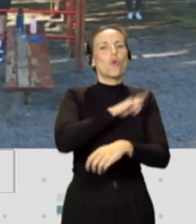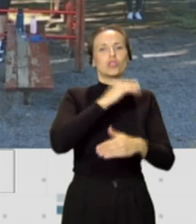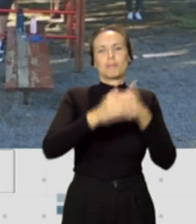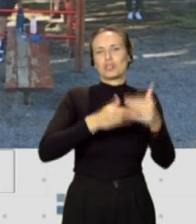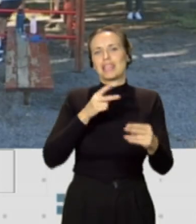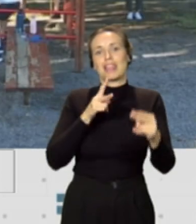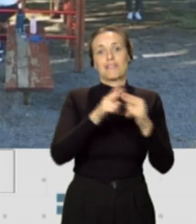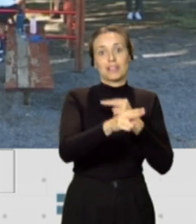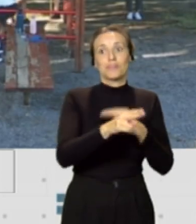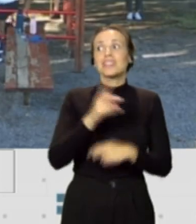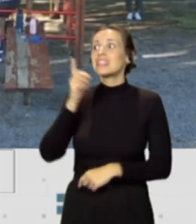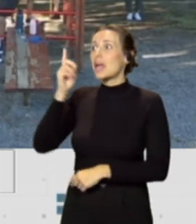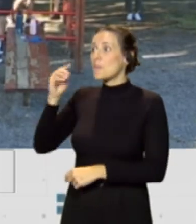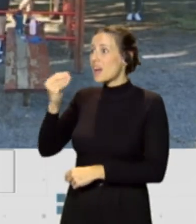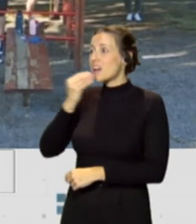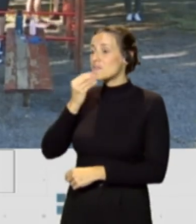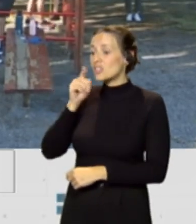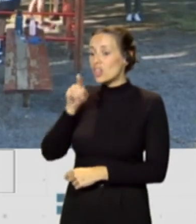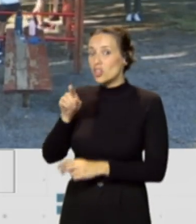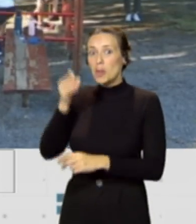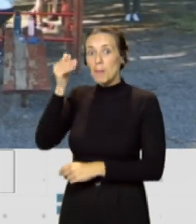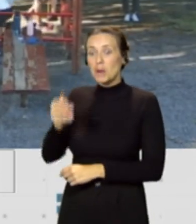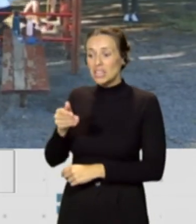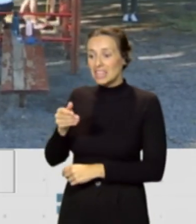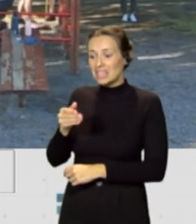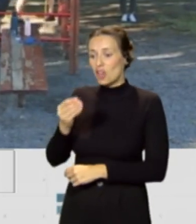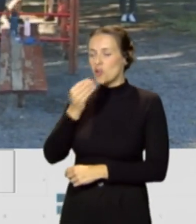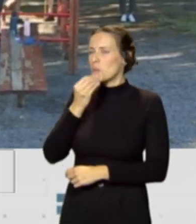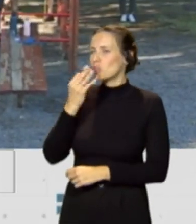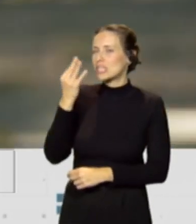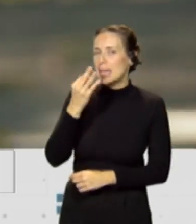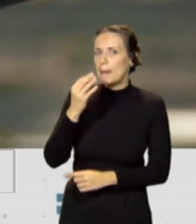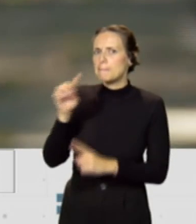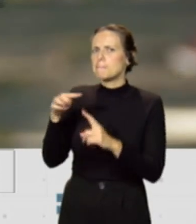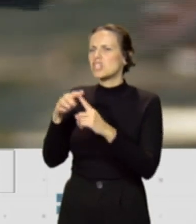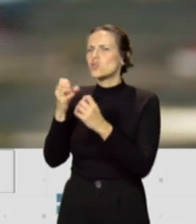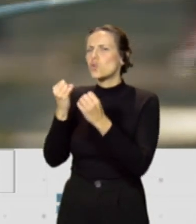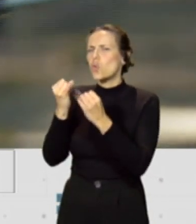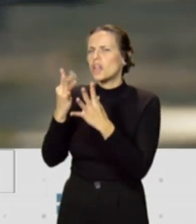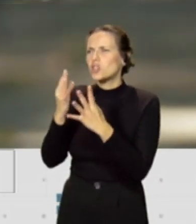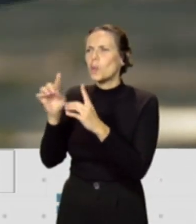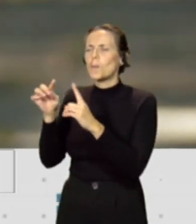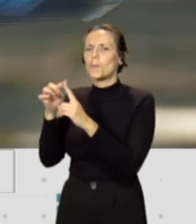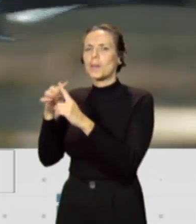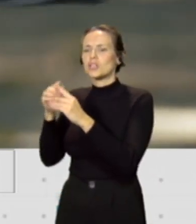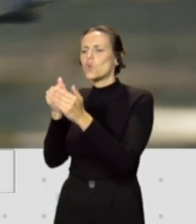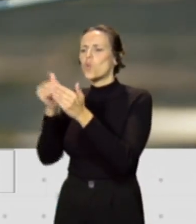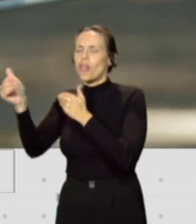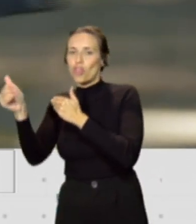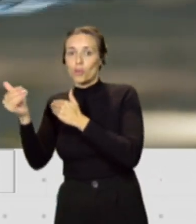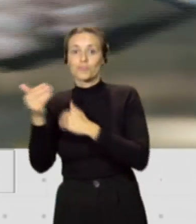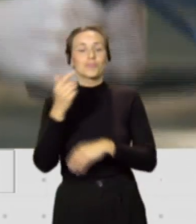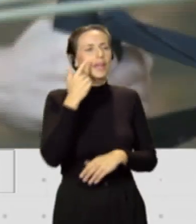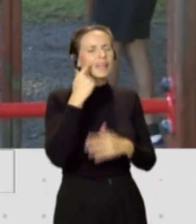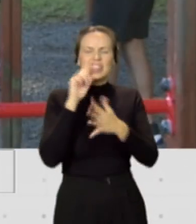solo es importante el qué, sino incluso el cuándo y el cuánto. Hábleme de esa regla de la palma de la mano que ustedes también incluyen en la guía.